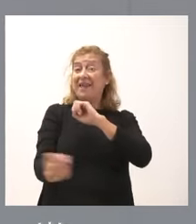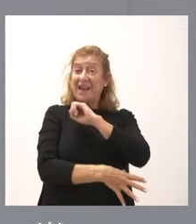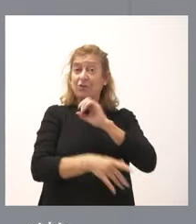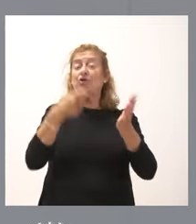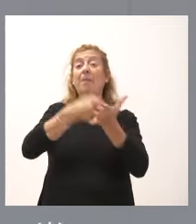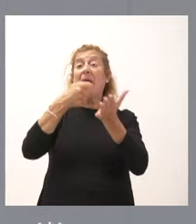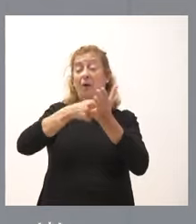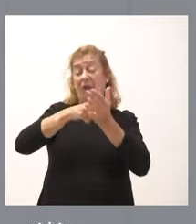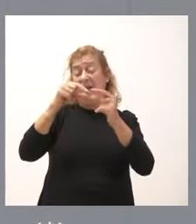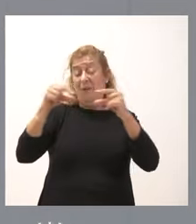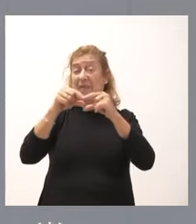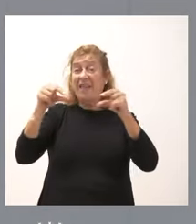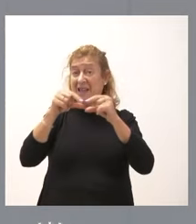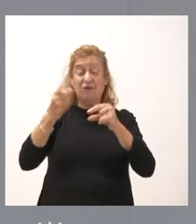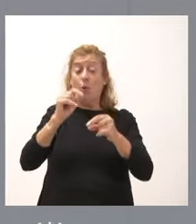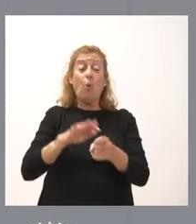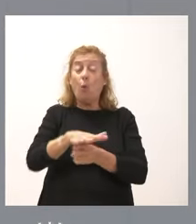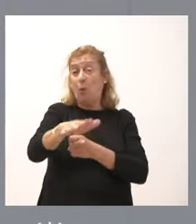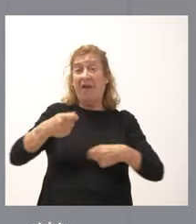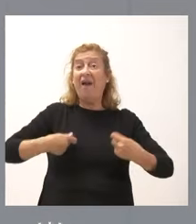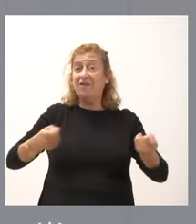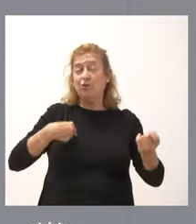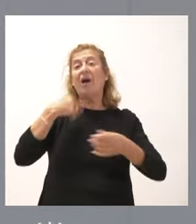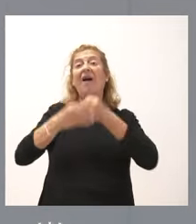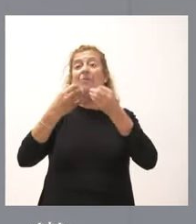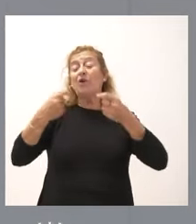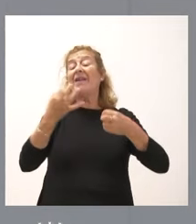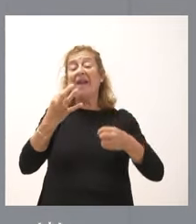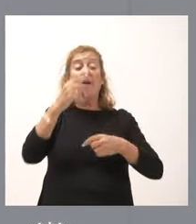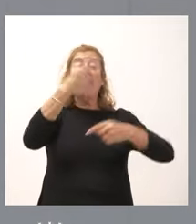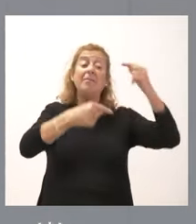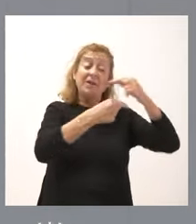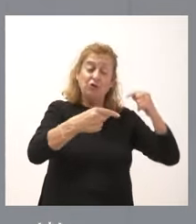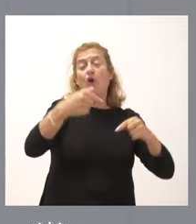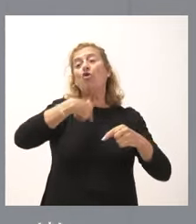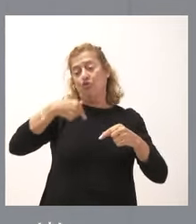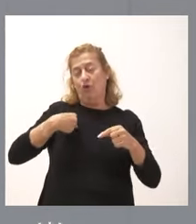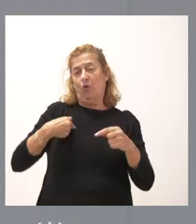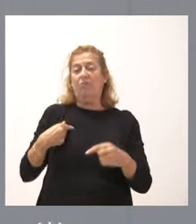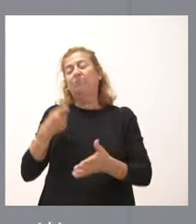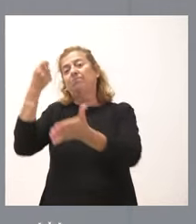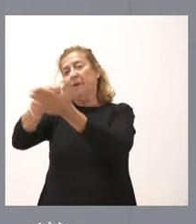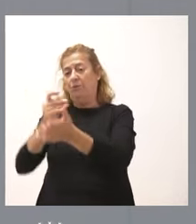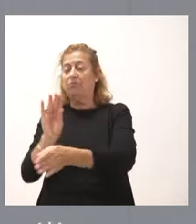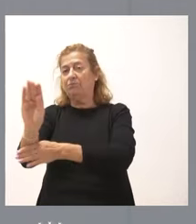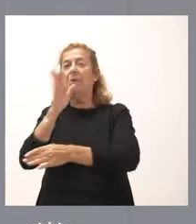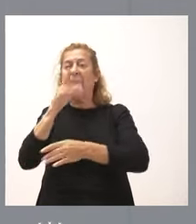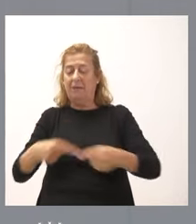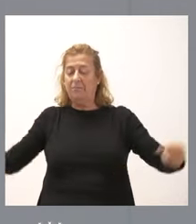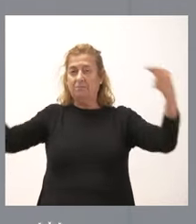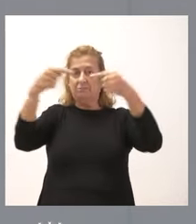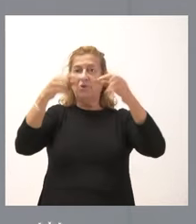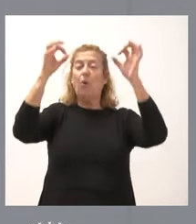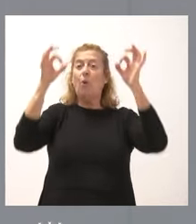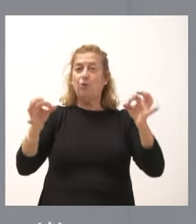pago de billetes no vienen a cubrir los gastos, lo que hacemos es cubrir el déficit para asegurar que el servicio público de transporte esté accesible en todo